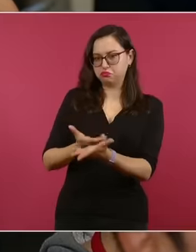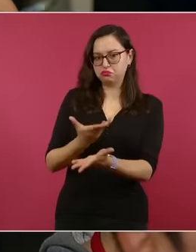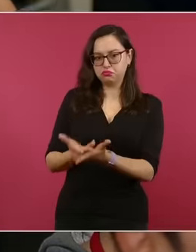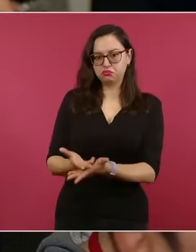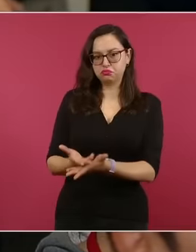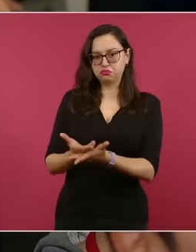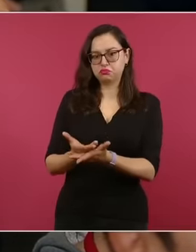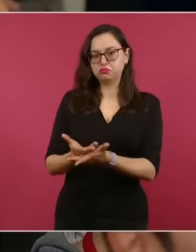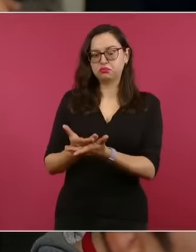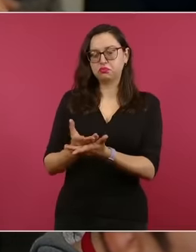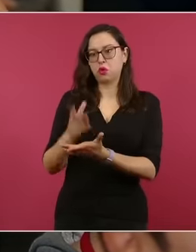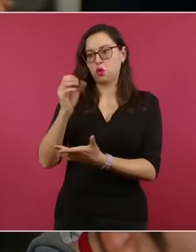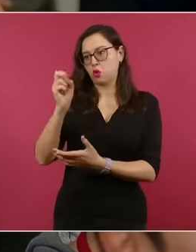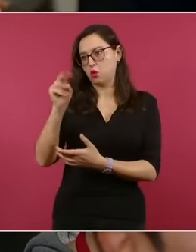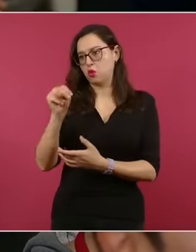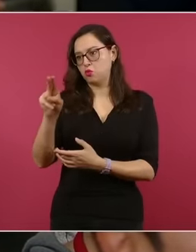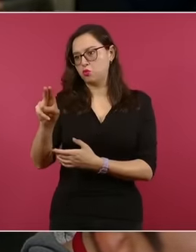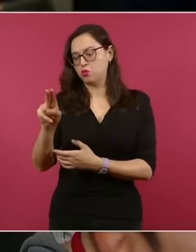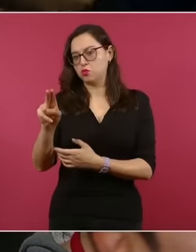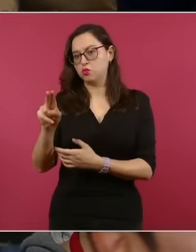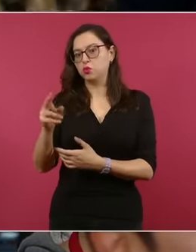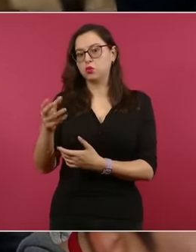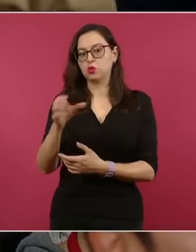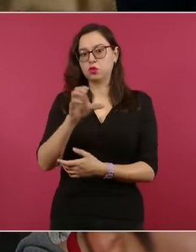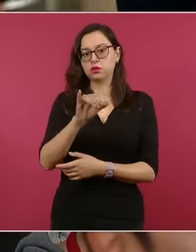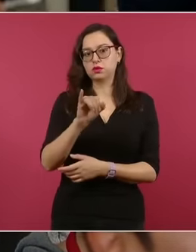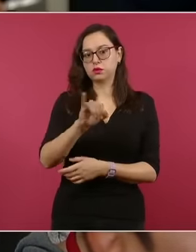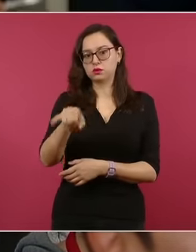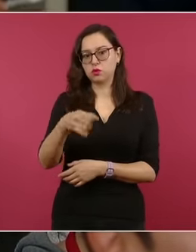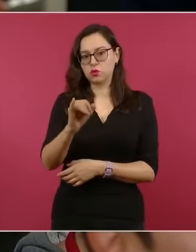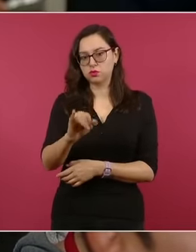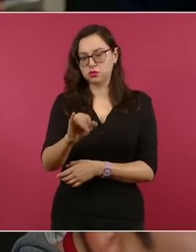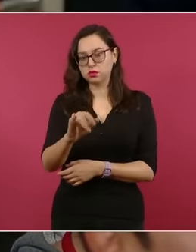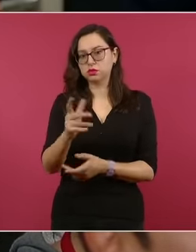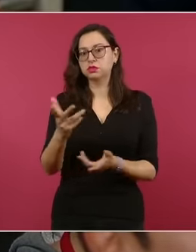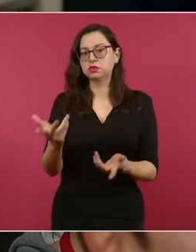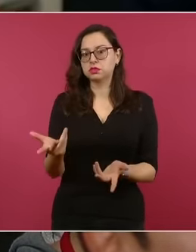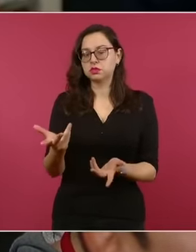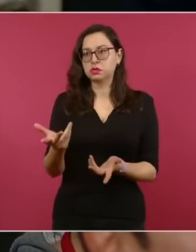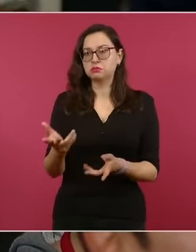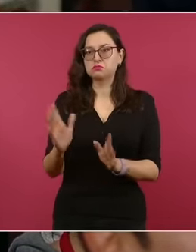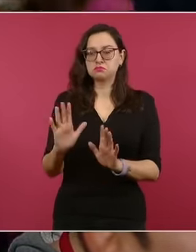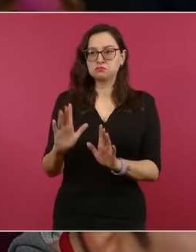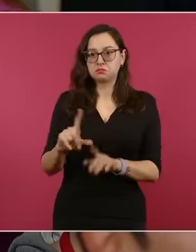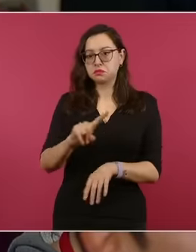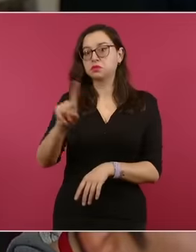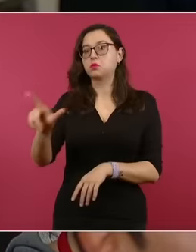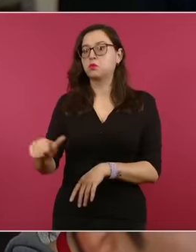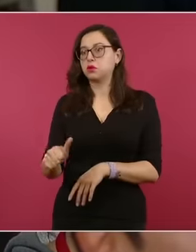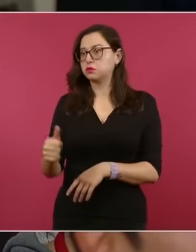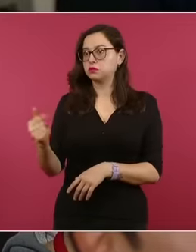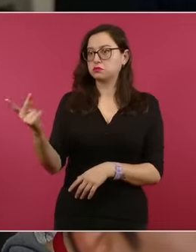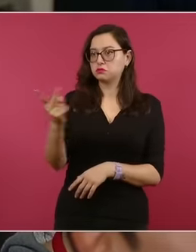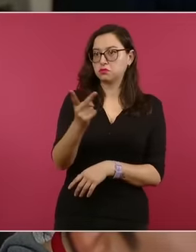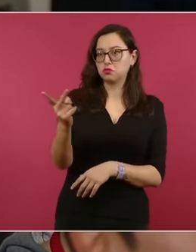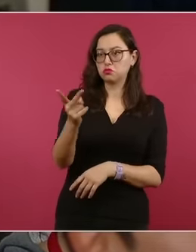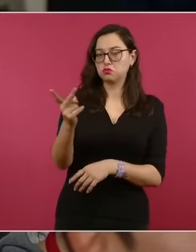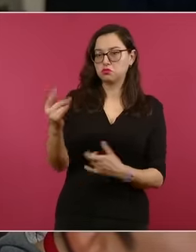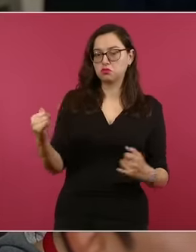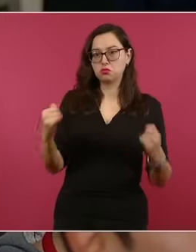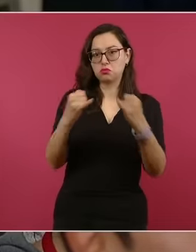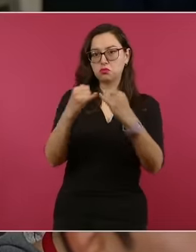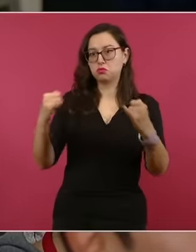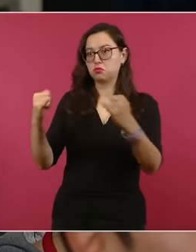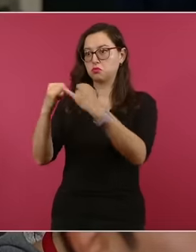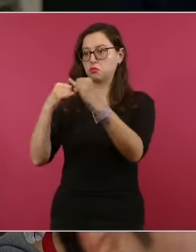y a la Corte Internacional de Justicia. ¿Ustedes qué respuesta esperan precisamente de este